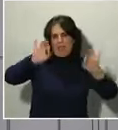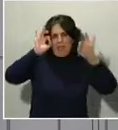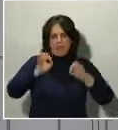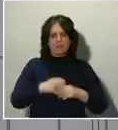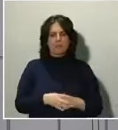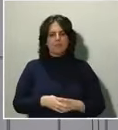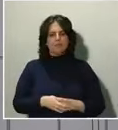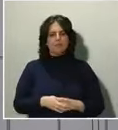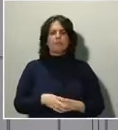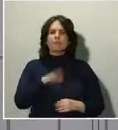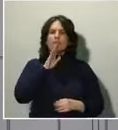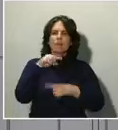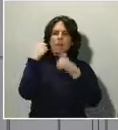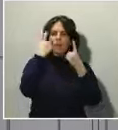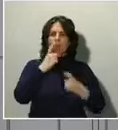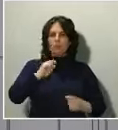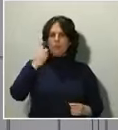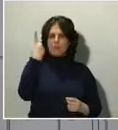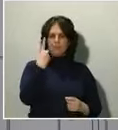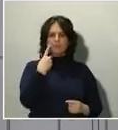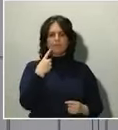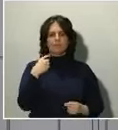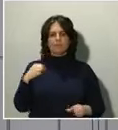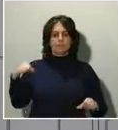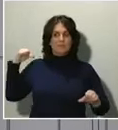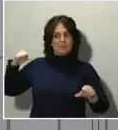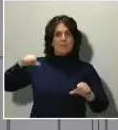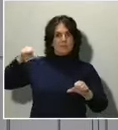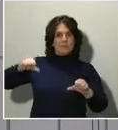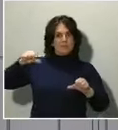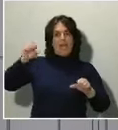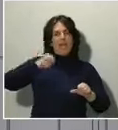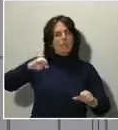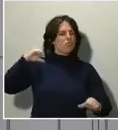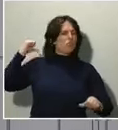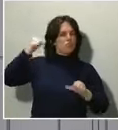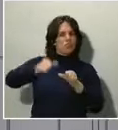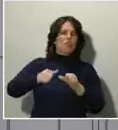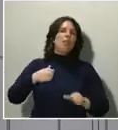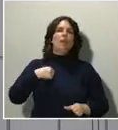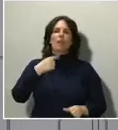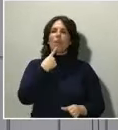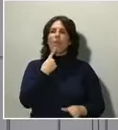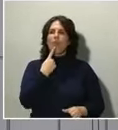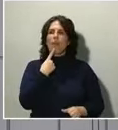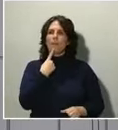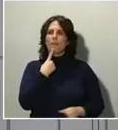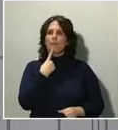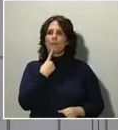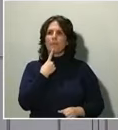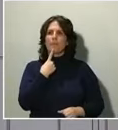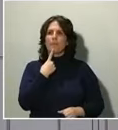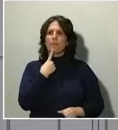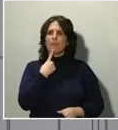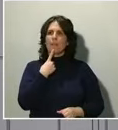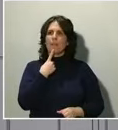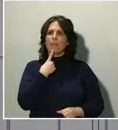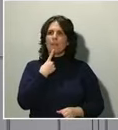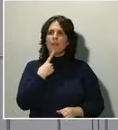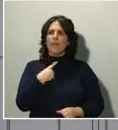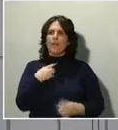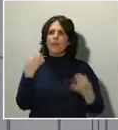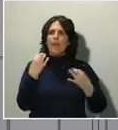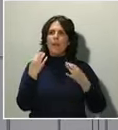mucho diciendo durante todos estos años que teníamos que abrir un nuevo periodo en la política española, que